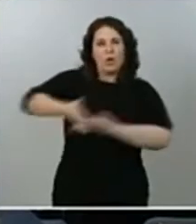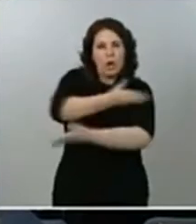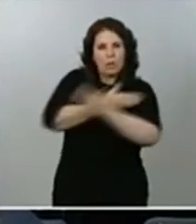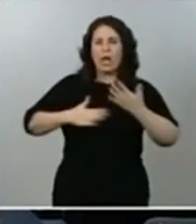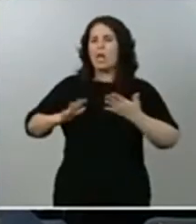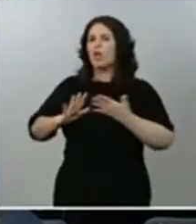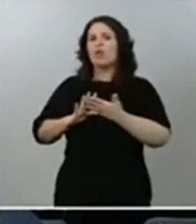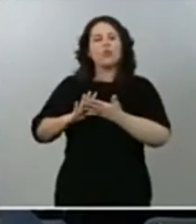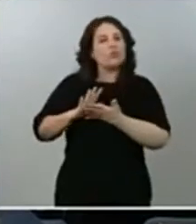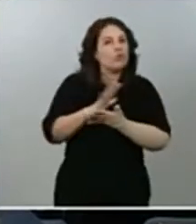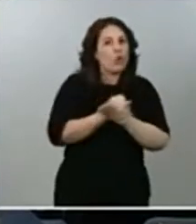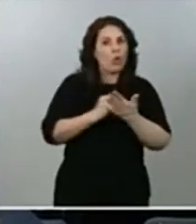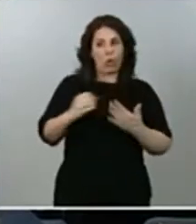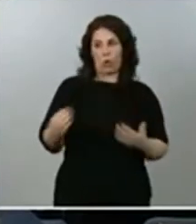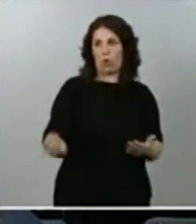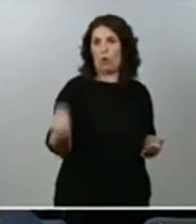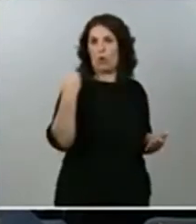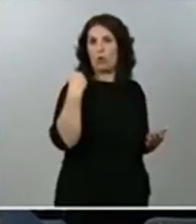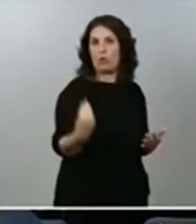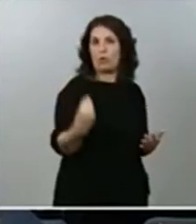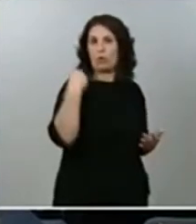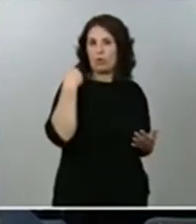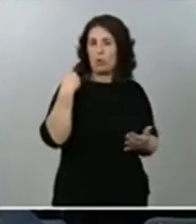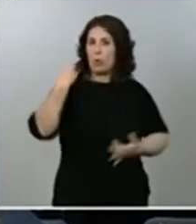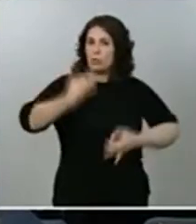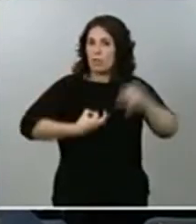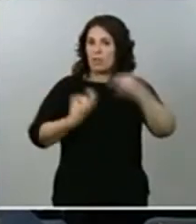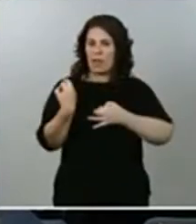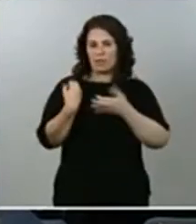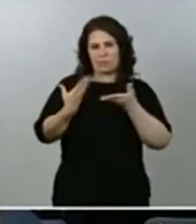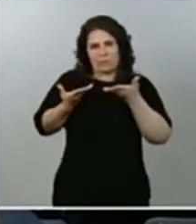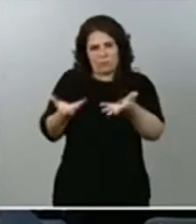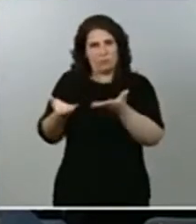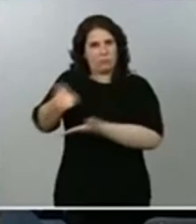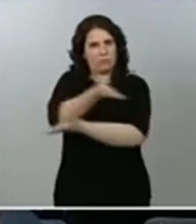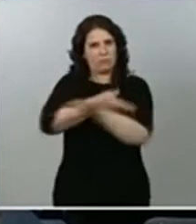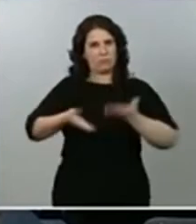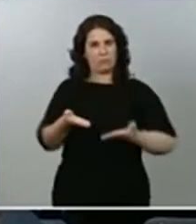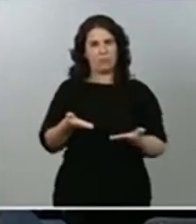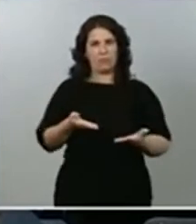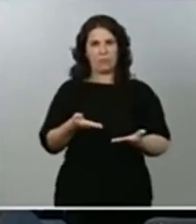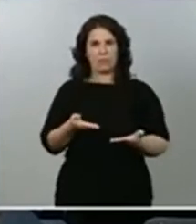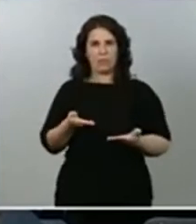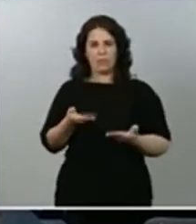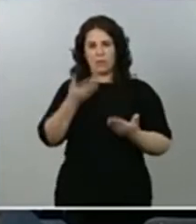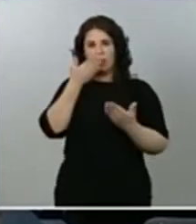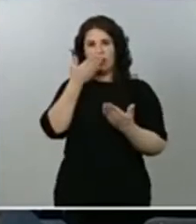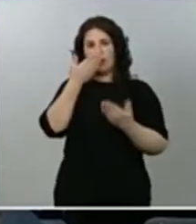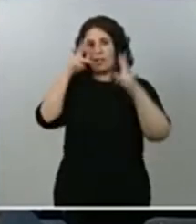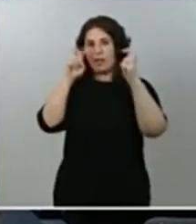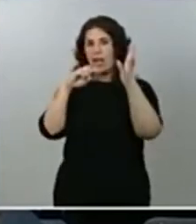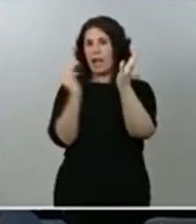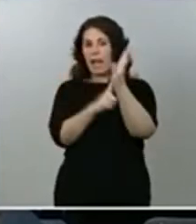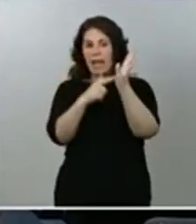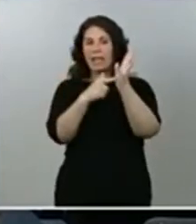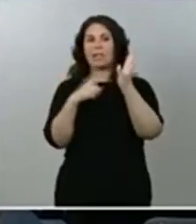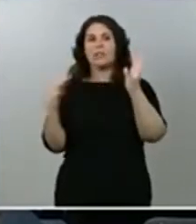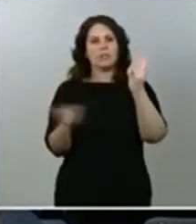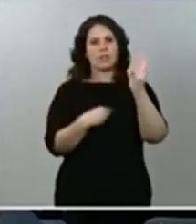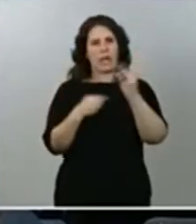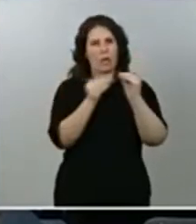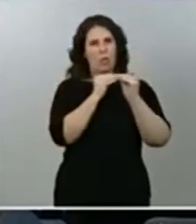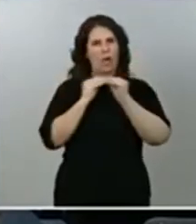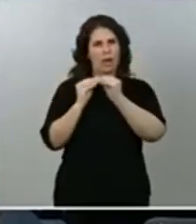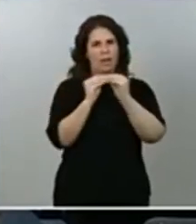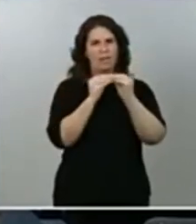requieran por parte de la justicia. Todos tenemos que ser iguales ante la ley y todos tenemos que responder de forma